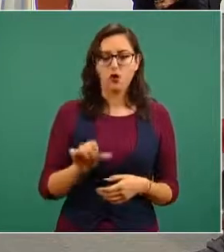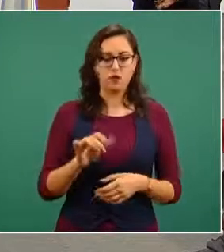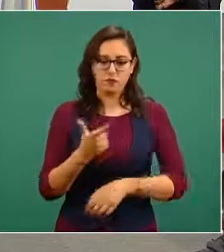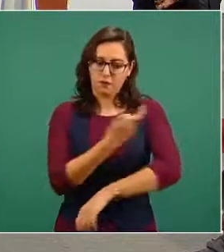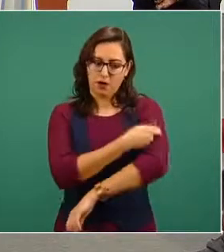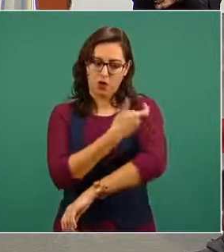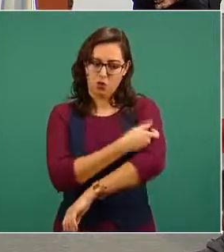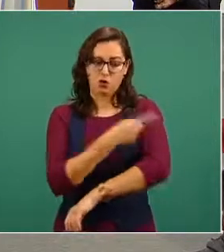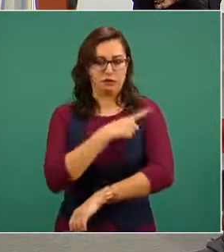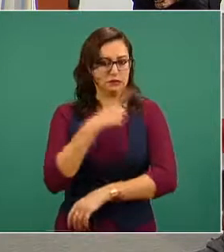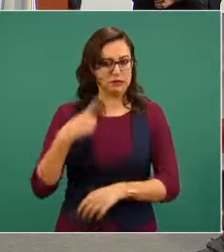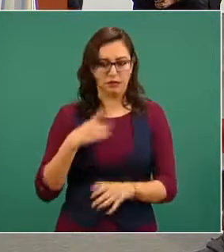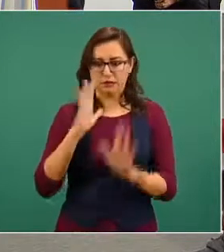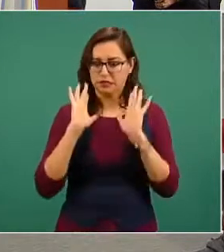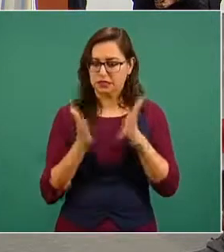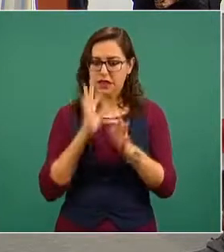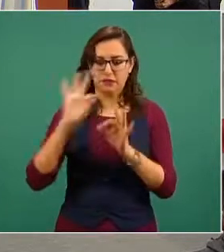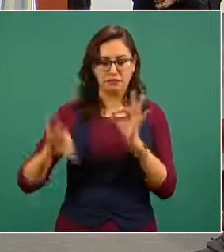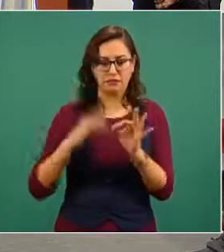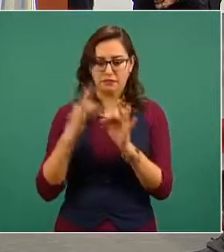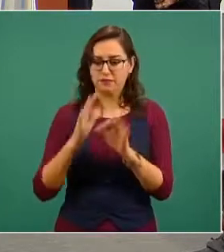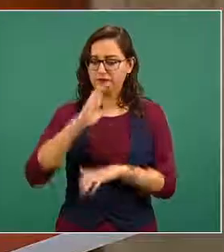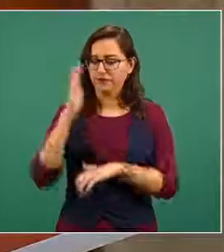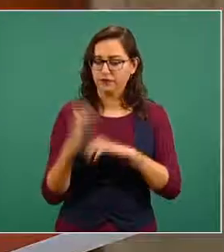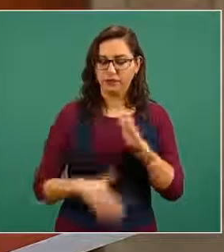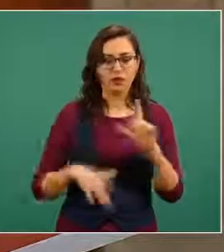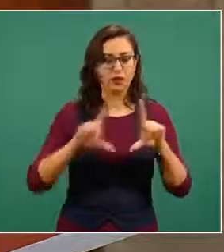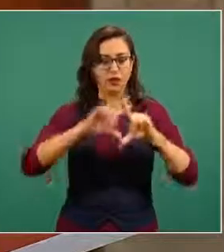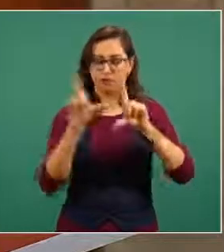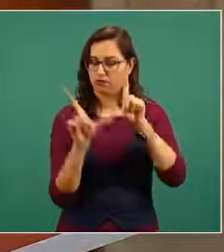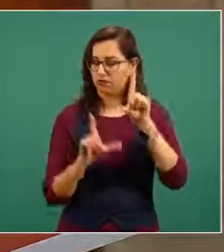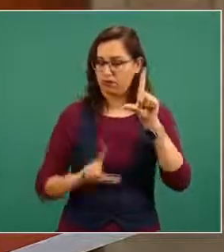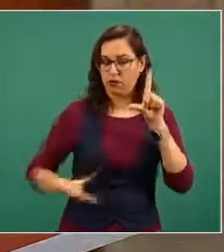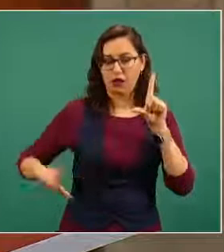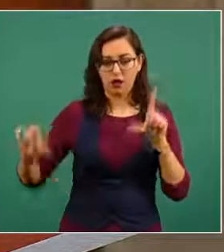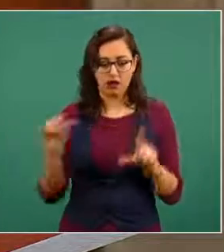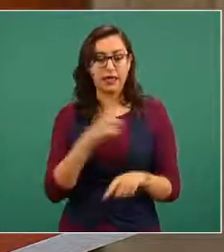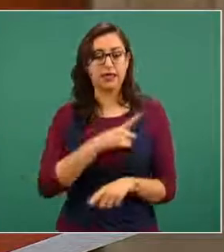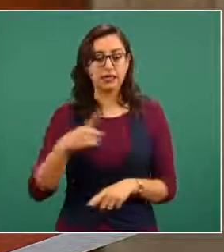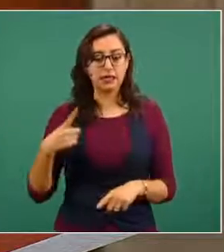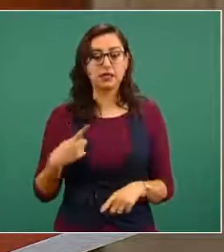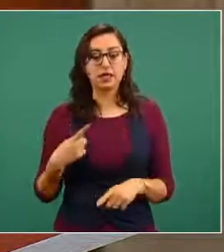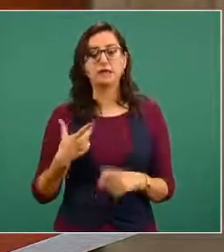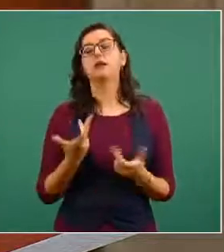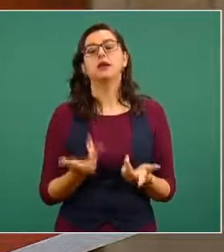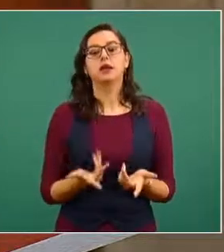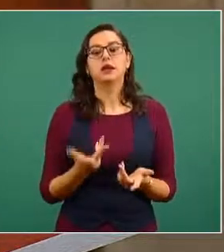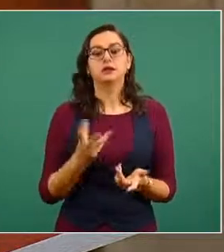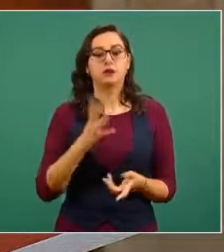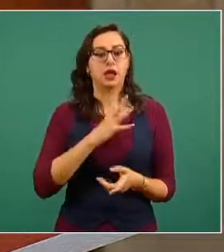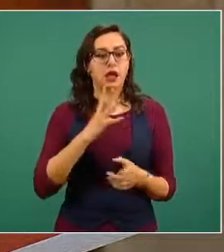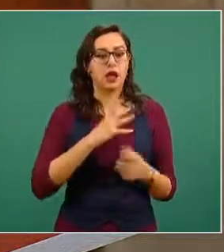Esto aplica para todo el país en donde están las brigadas